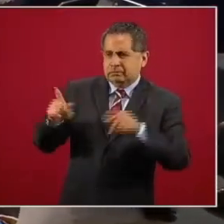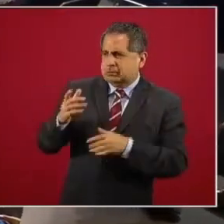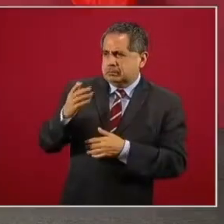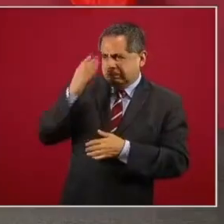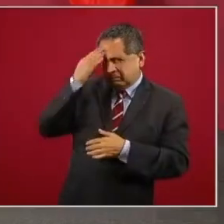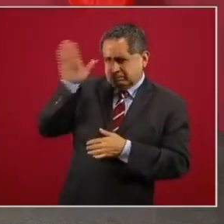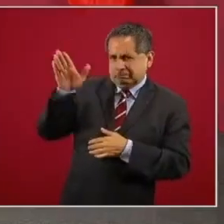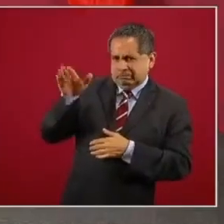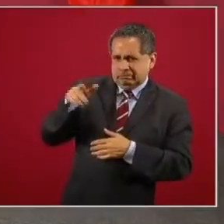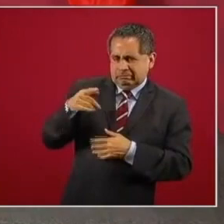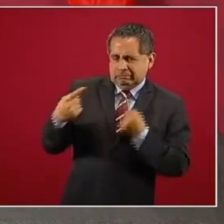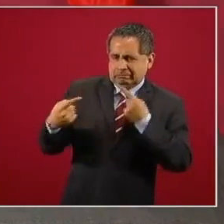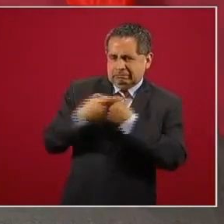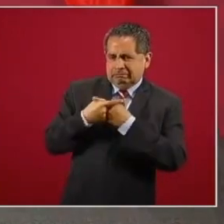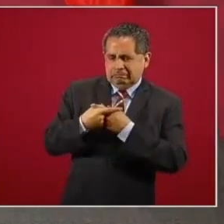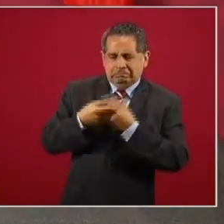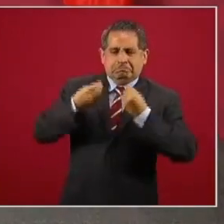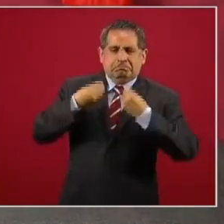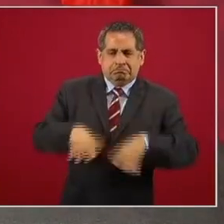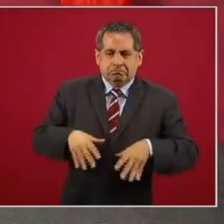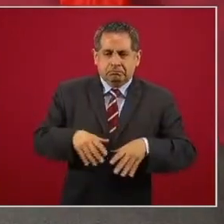o epidemias.